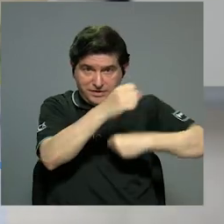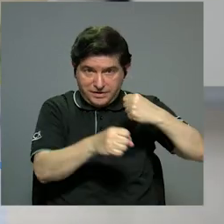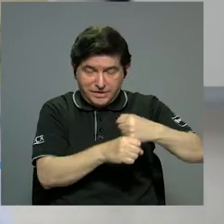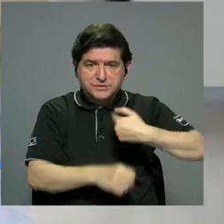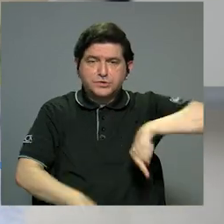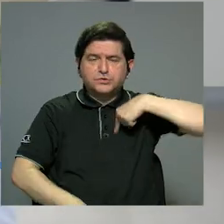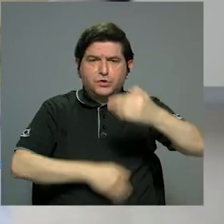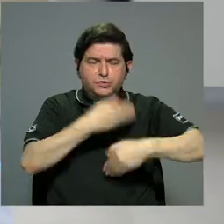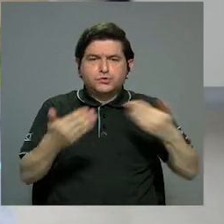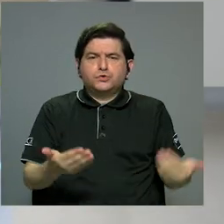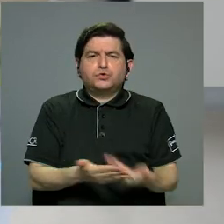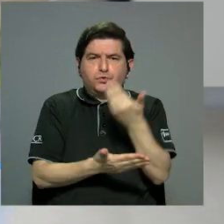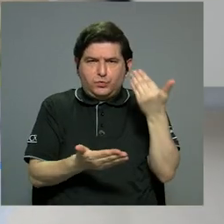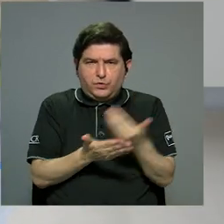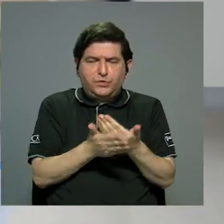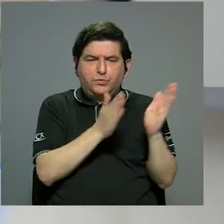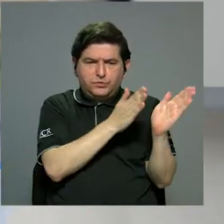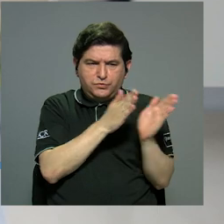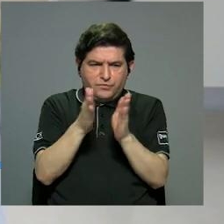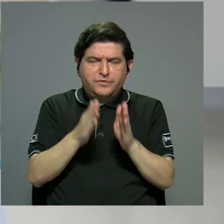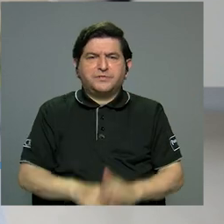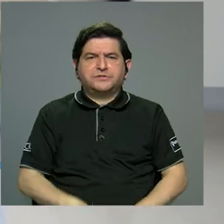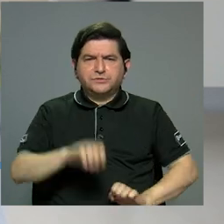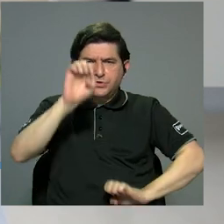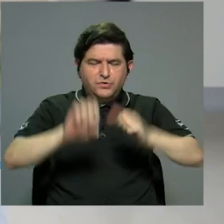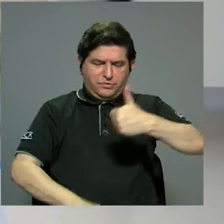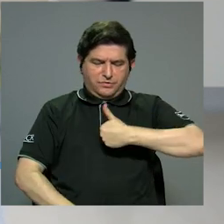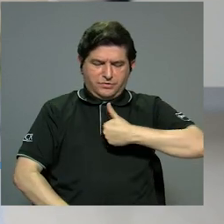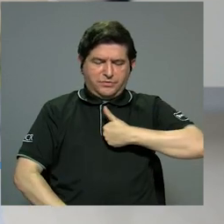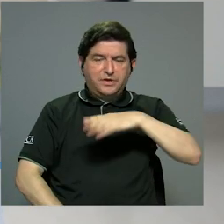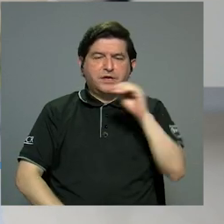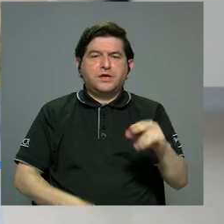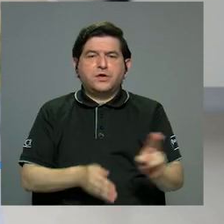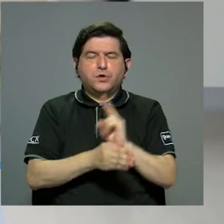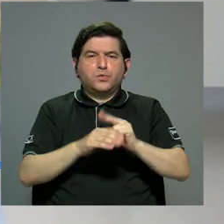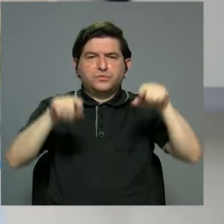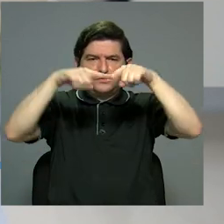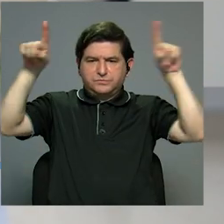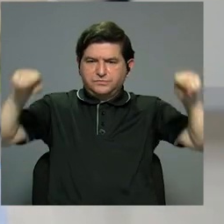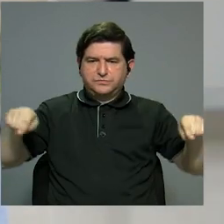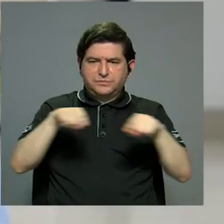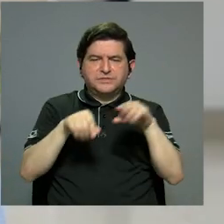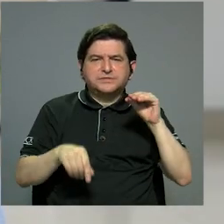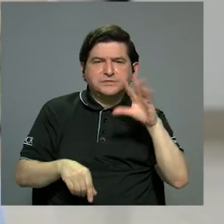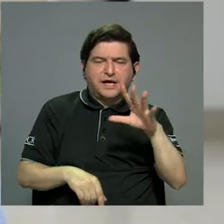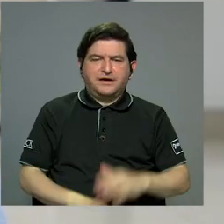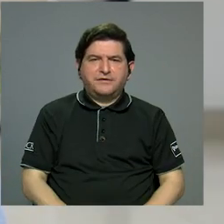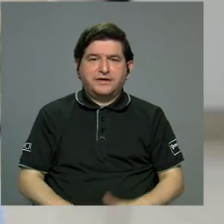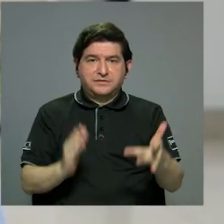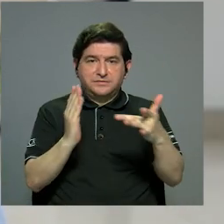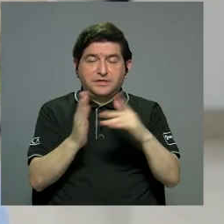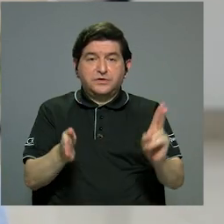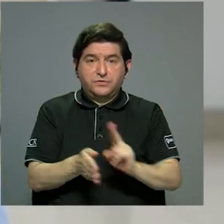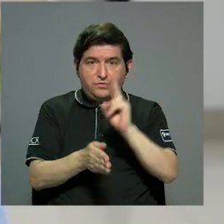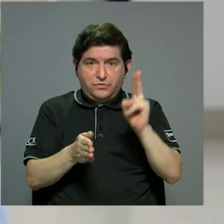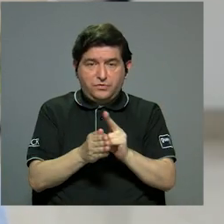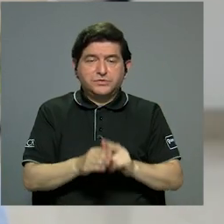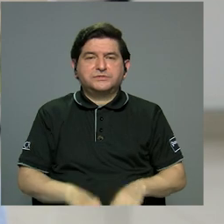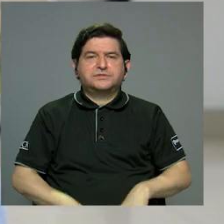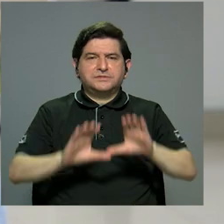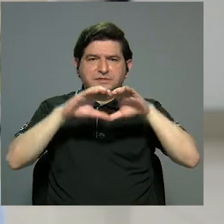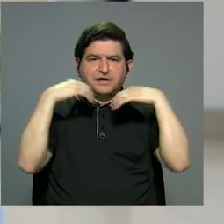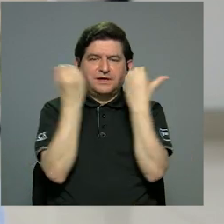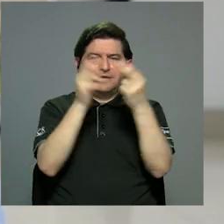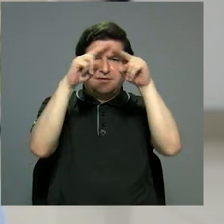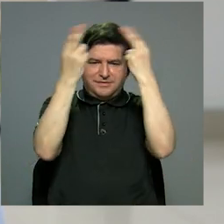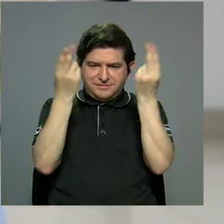año hemos creado unos procesos nuevos en formación en autoavulación y en uso de pizarras de luz que son una tecnología que se utiliza para hacer